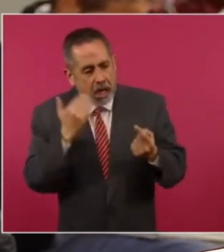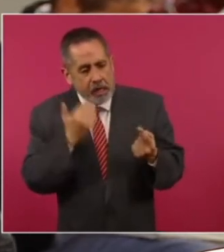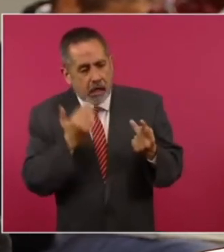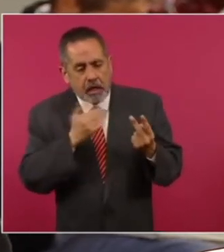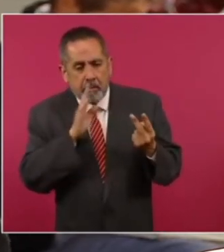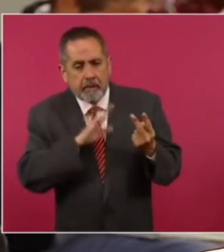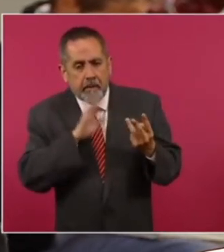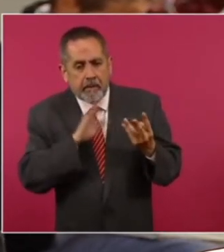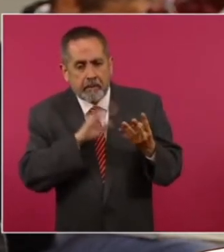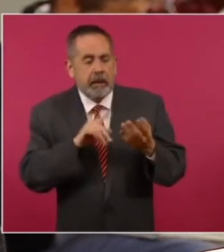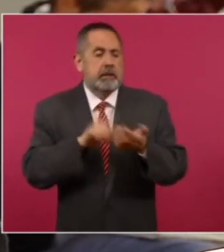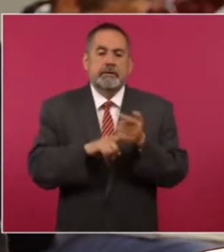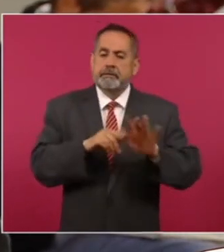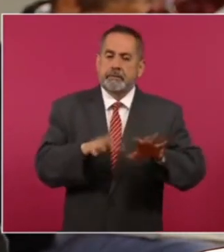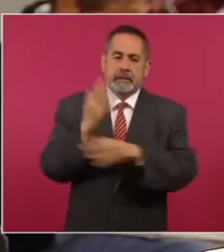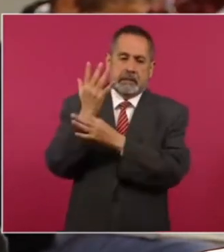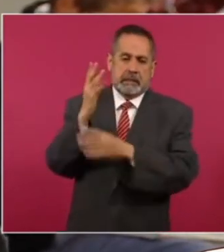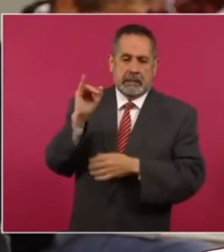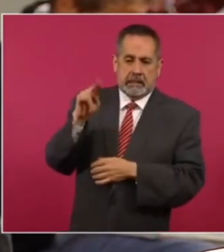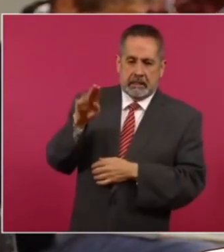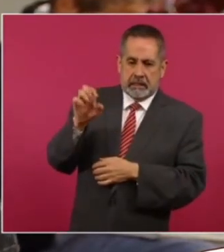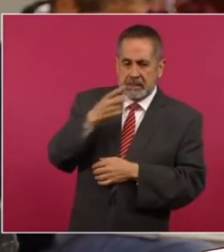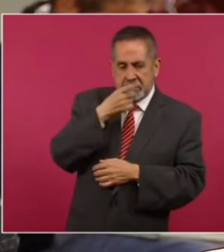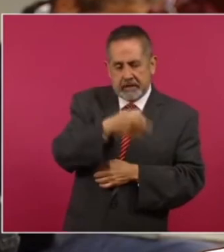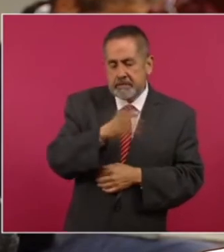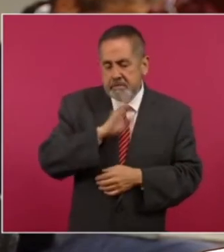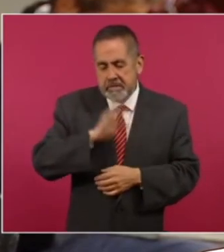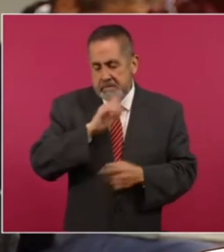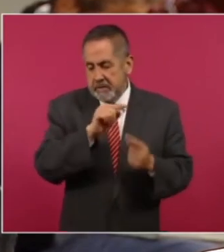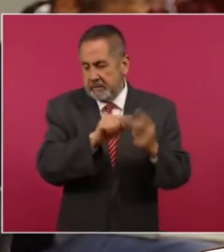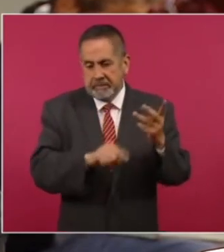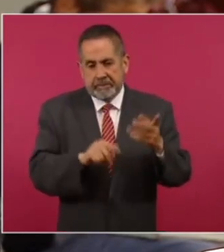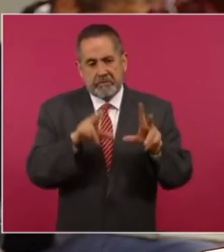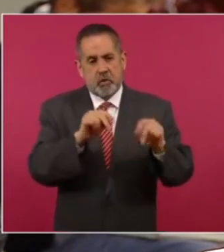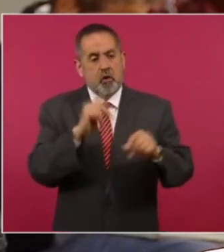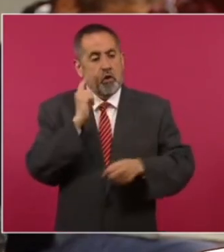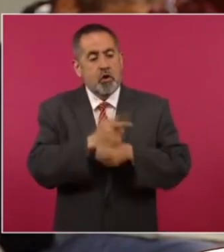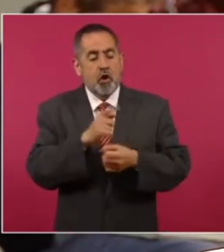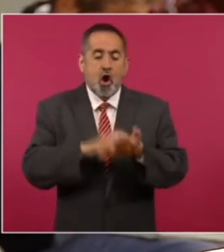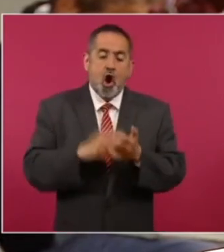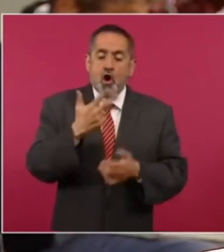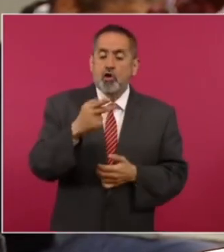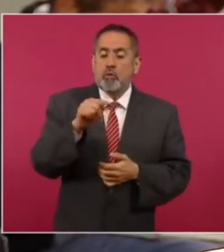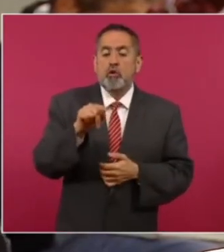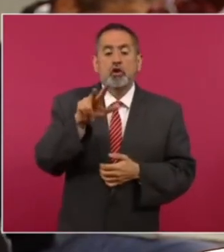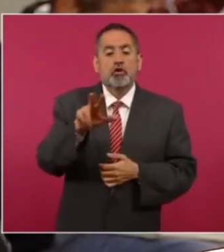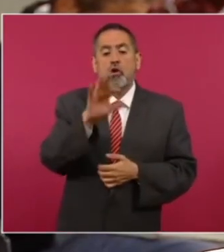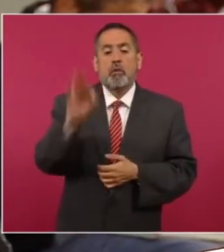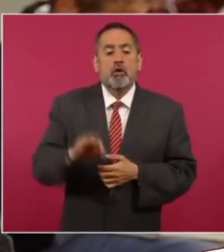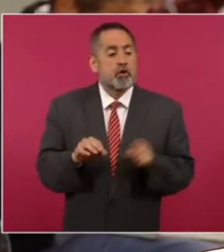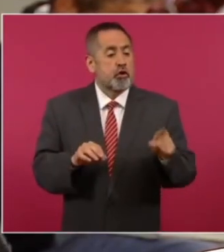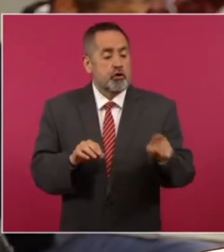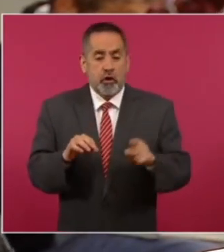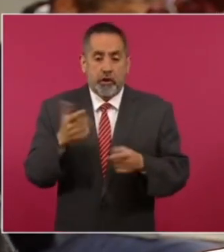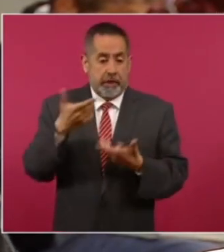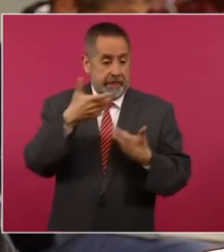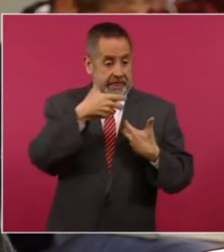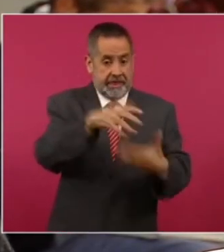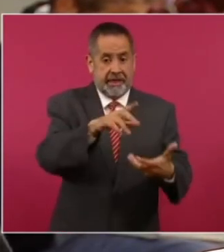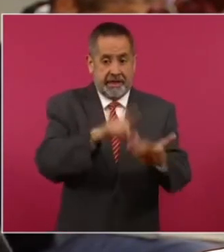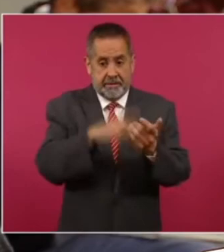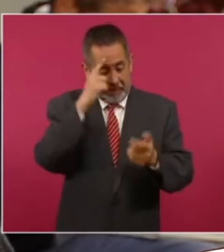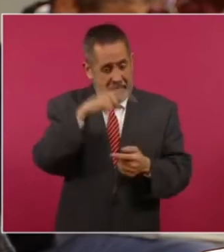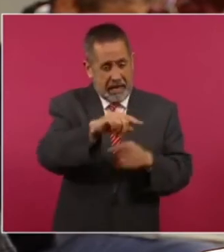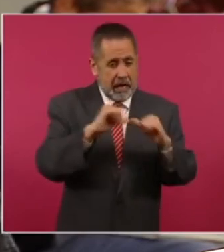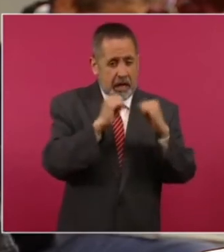de acuerdo con el Instituto Nacional Electoral se encontró que el 8.18% del financiamiento a